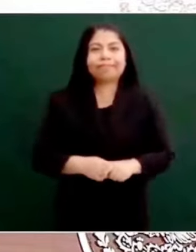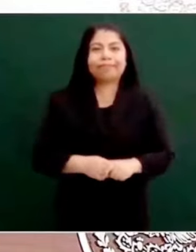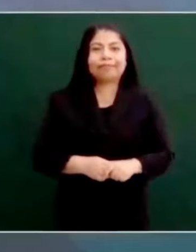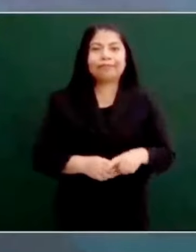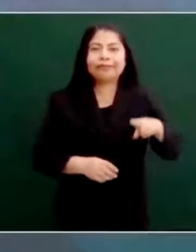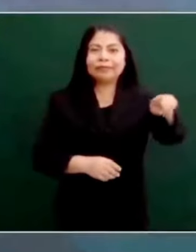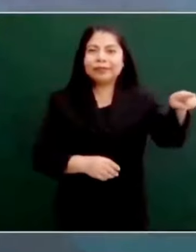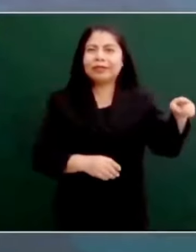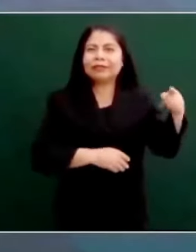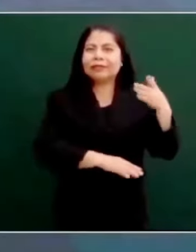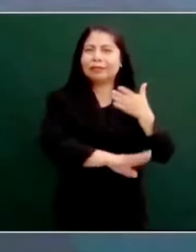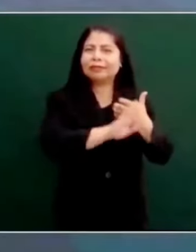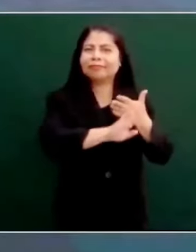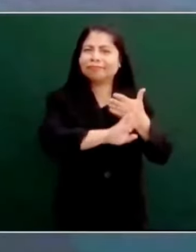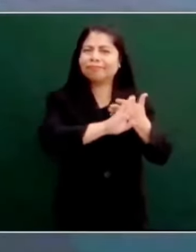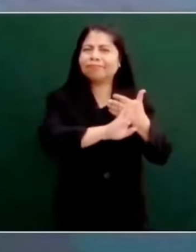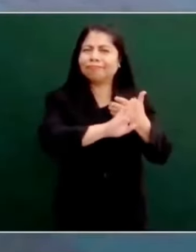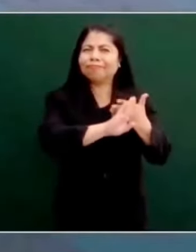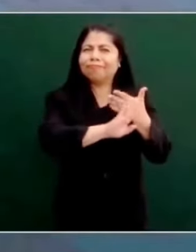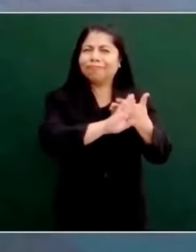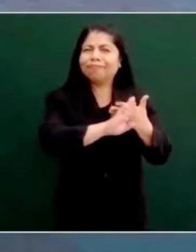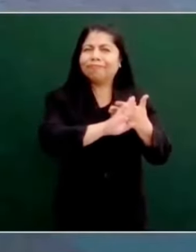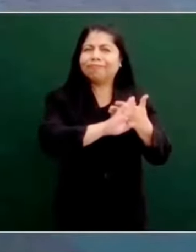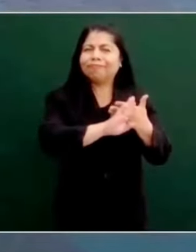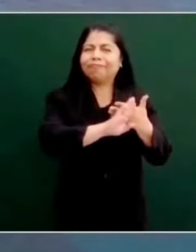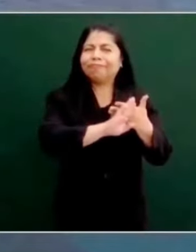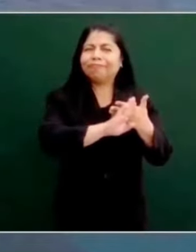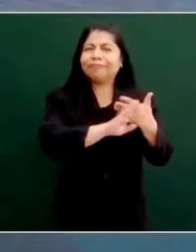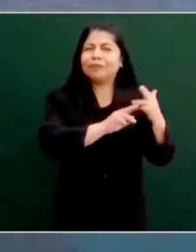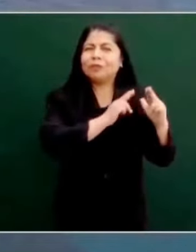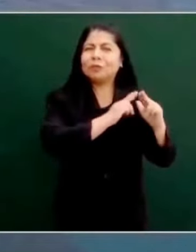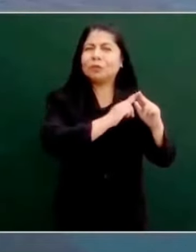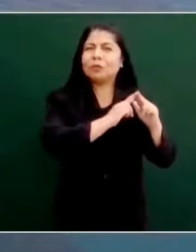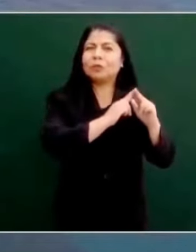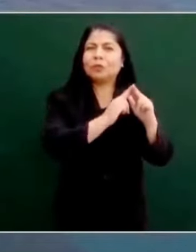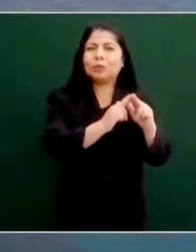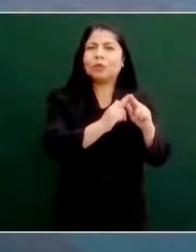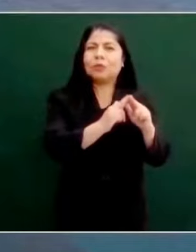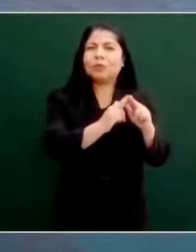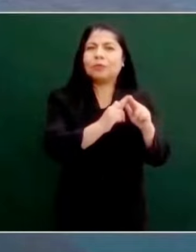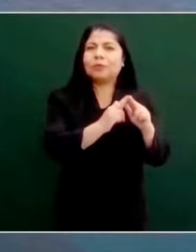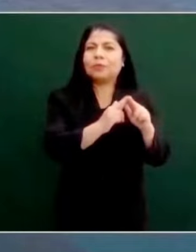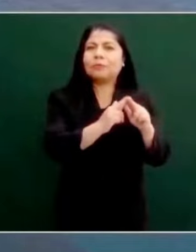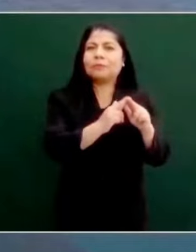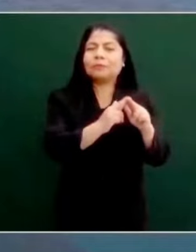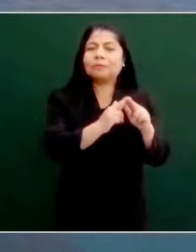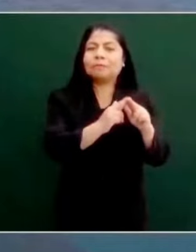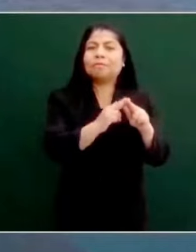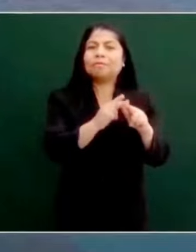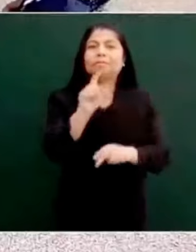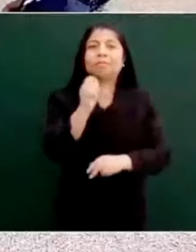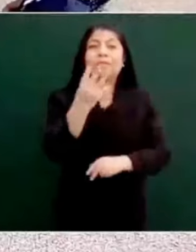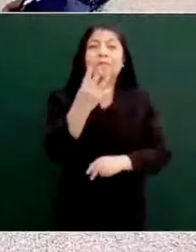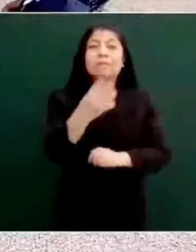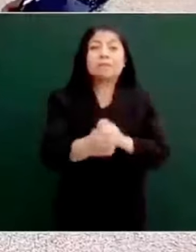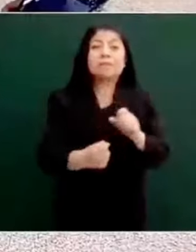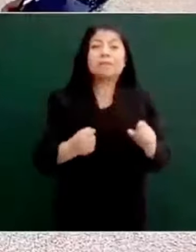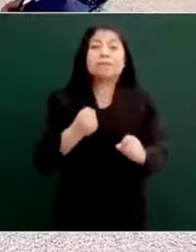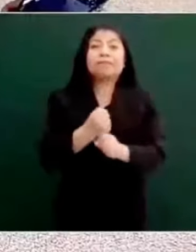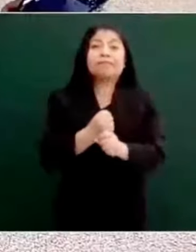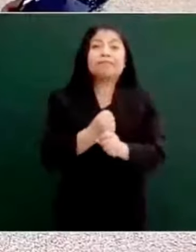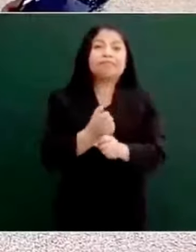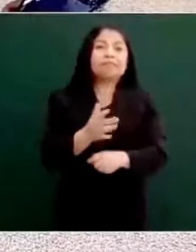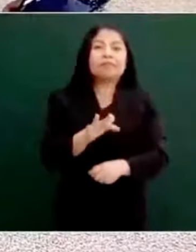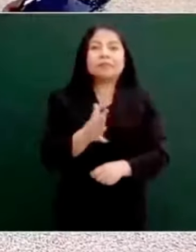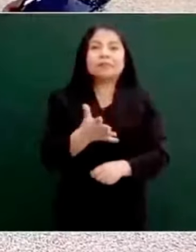Desde hace 24 años, mínimo,